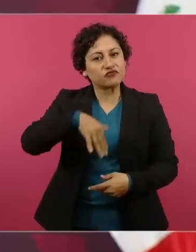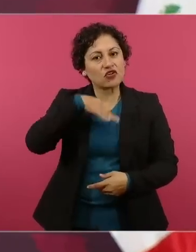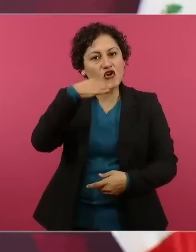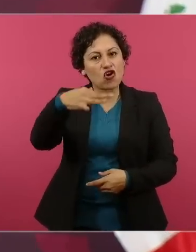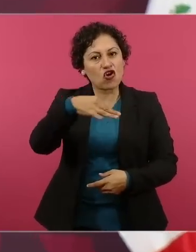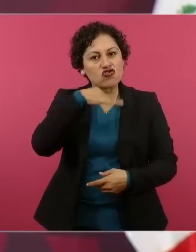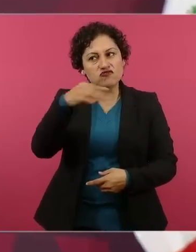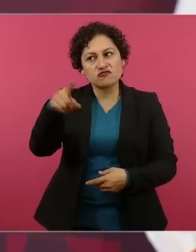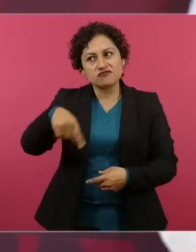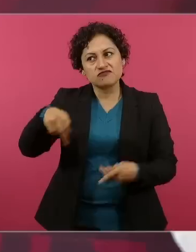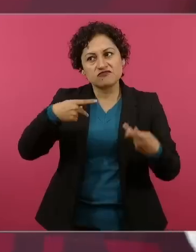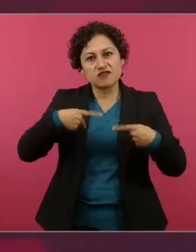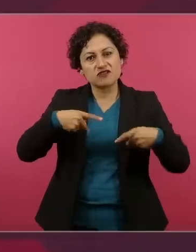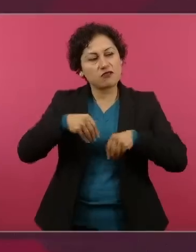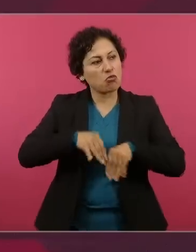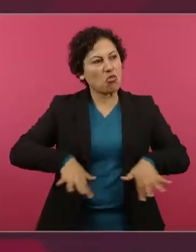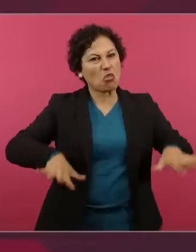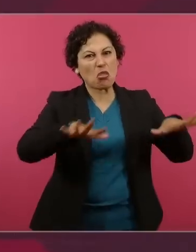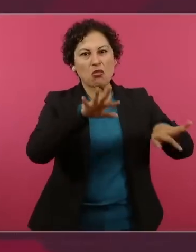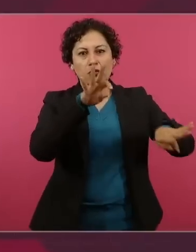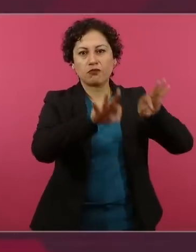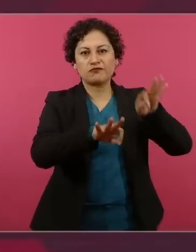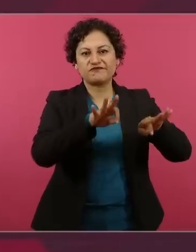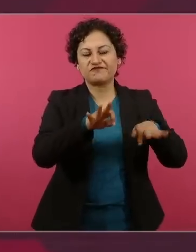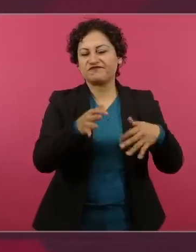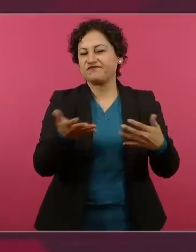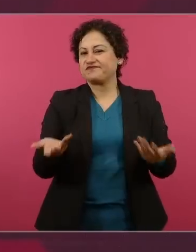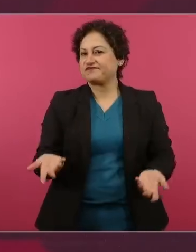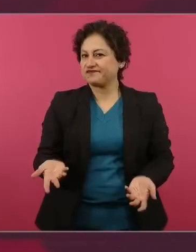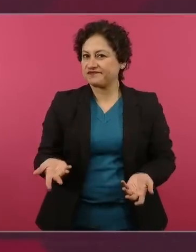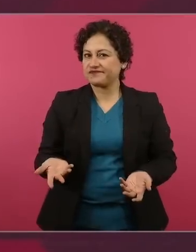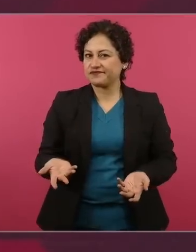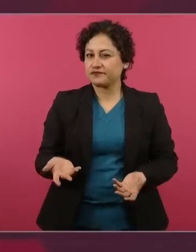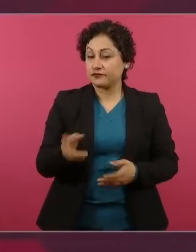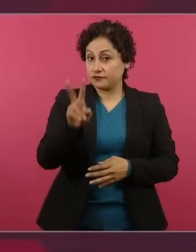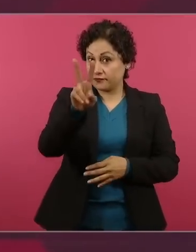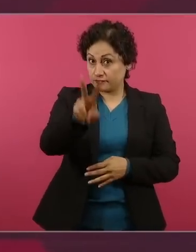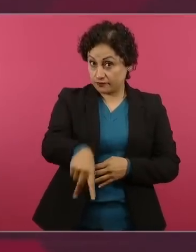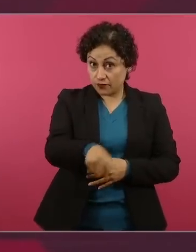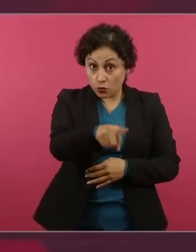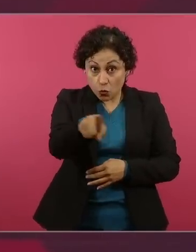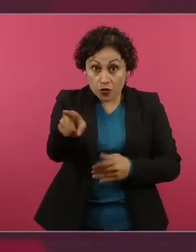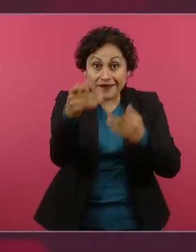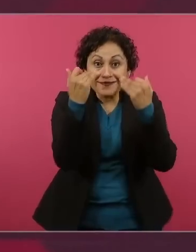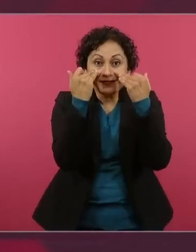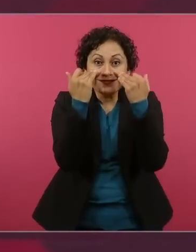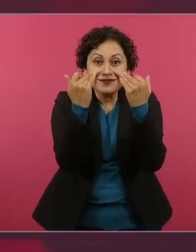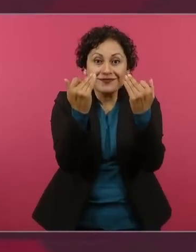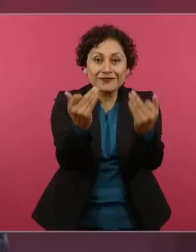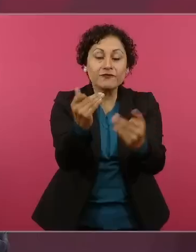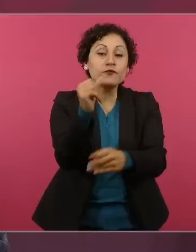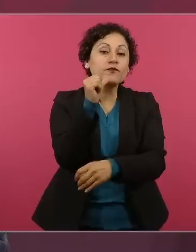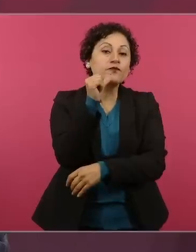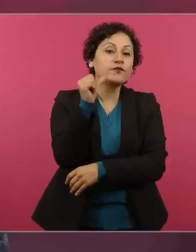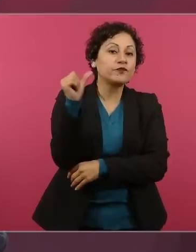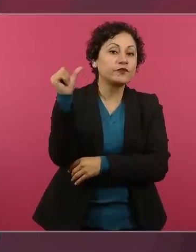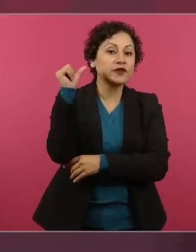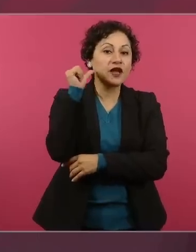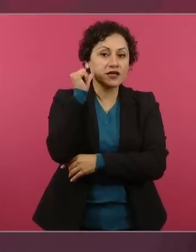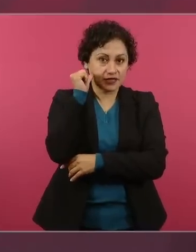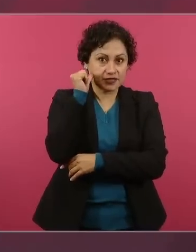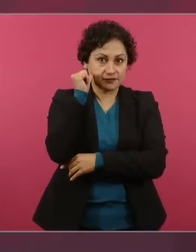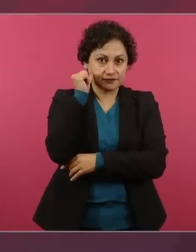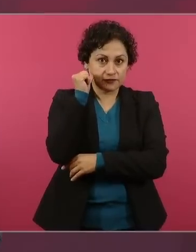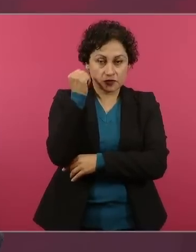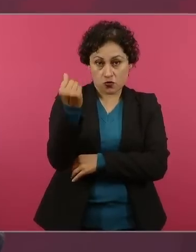Ayer, como a ustedes les consta, al final